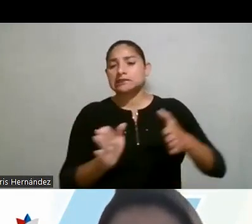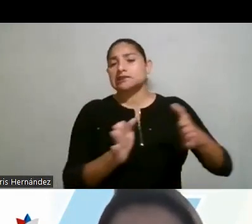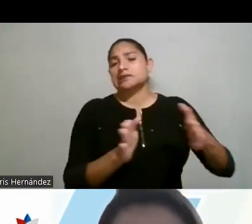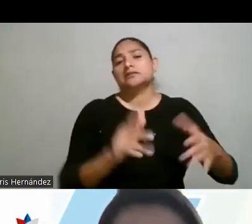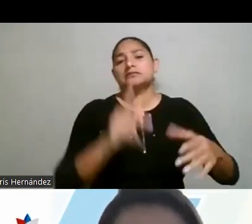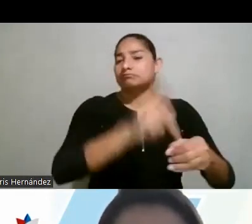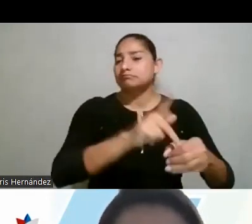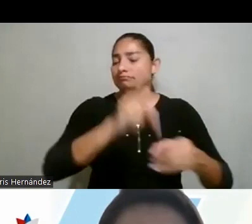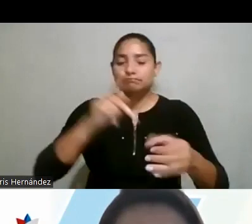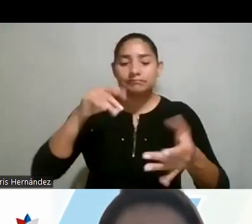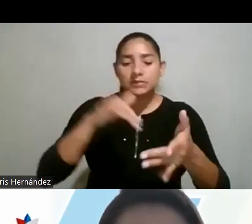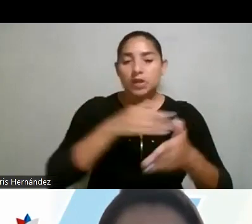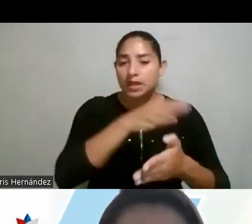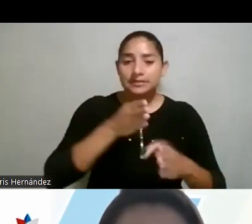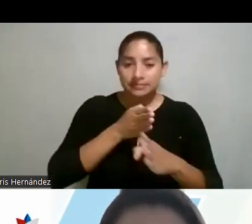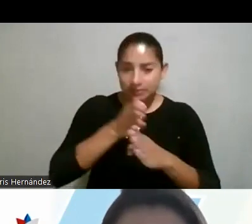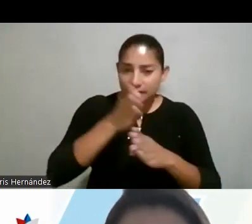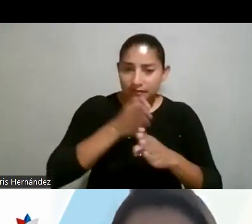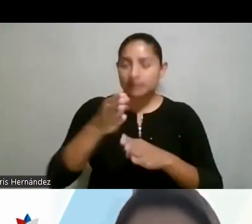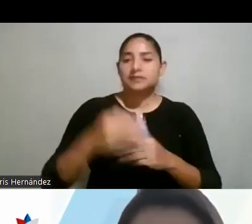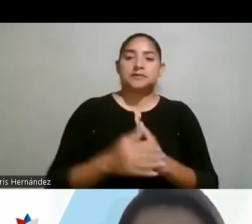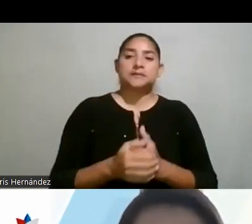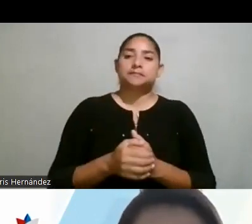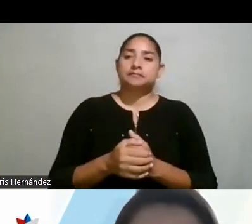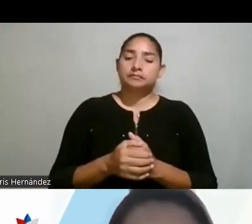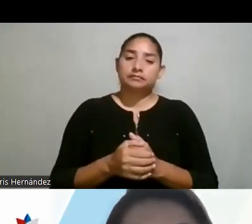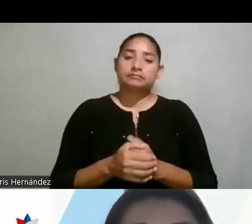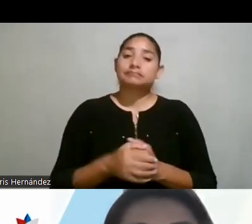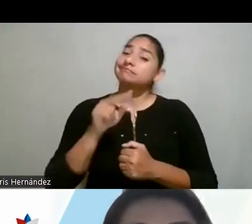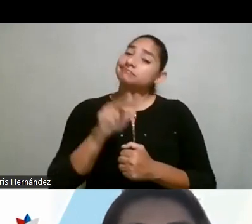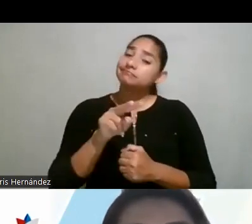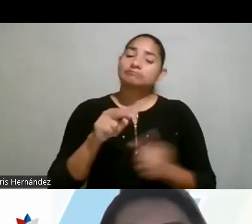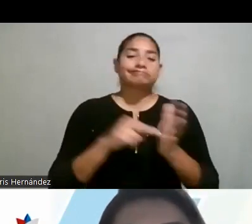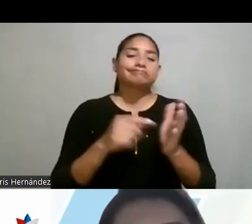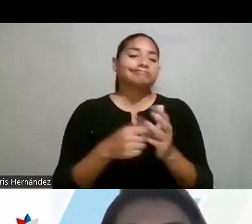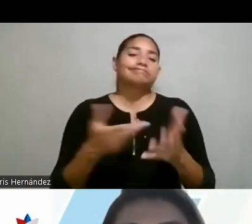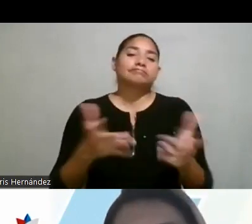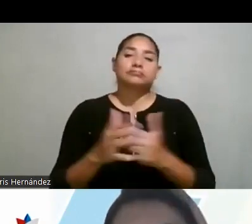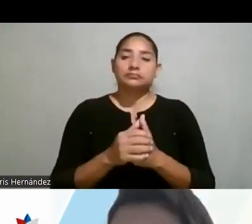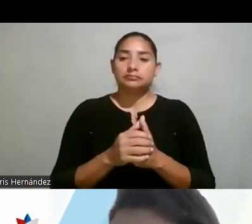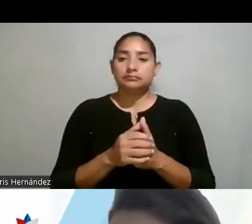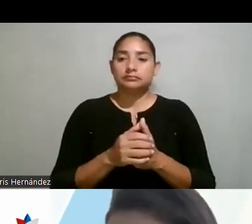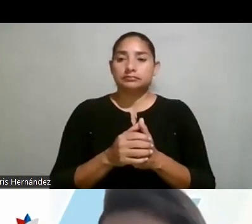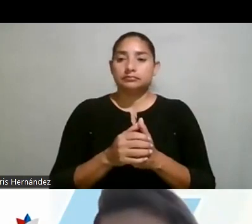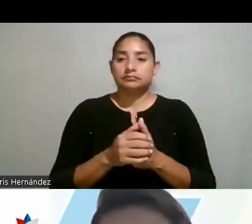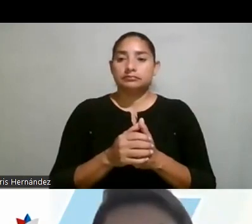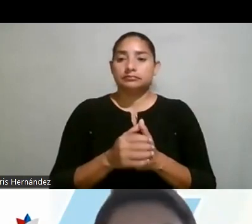estudiar estas carreras. Eso, además de un obvio